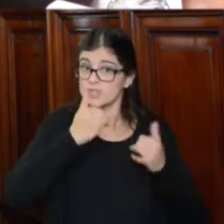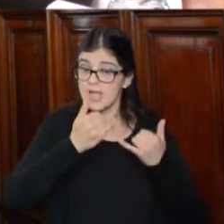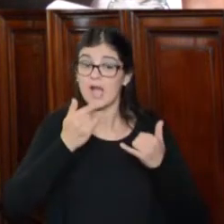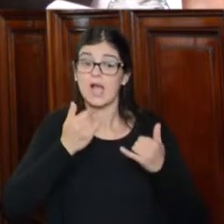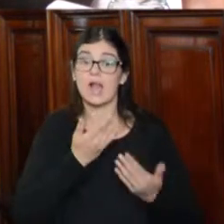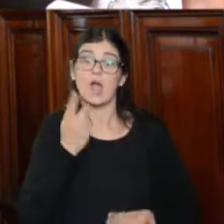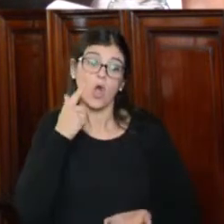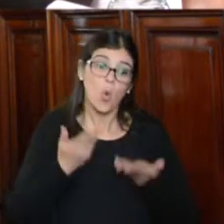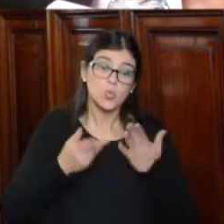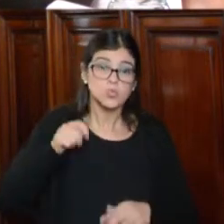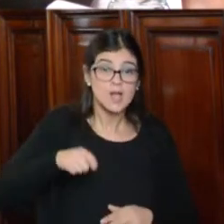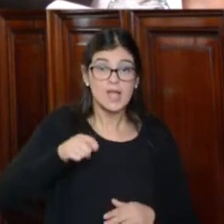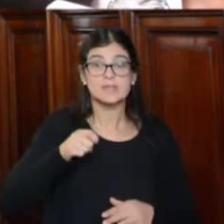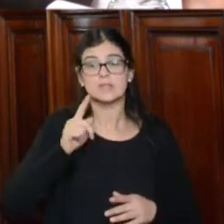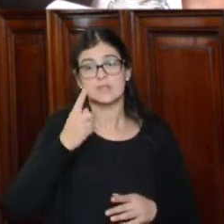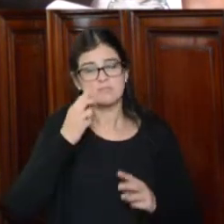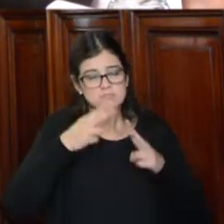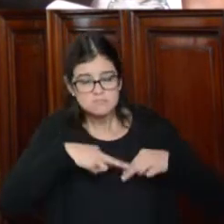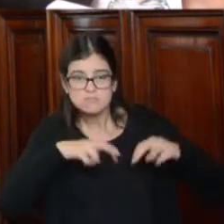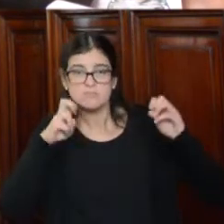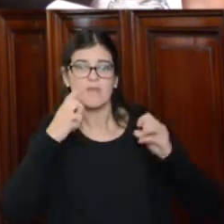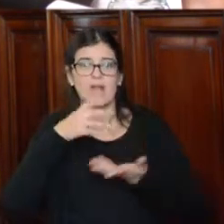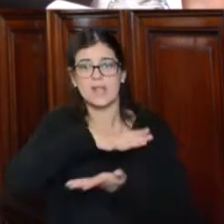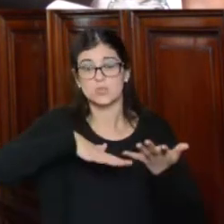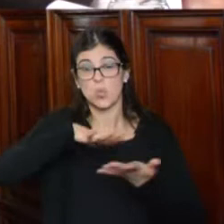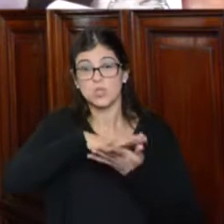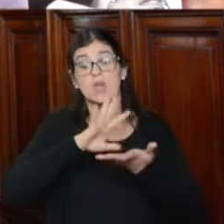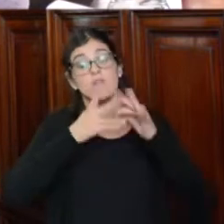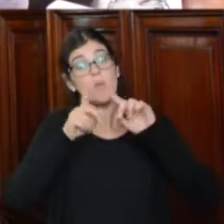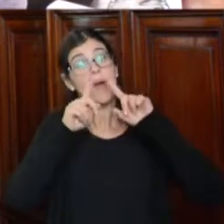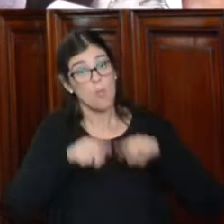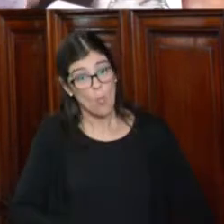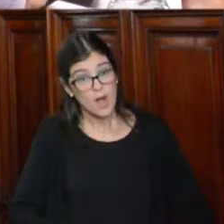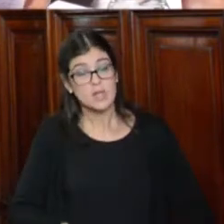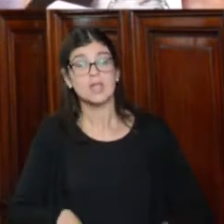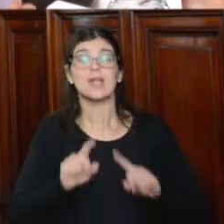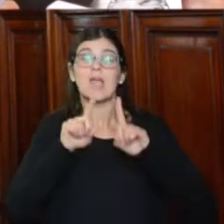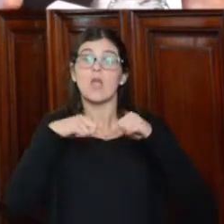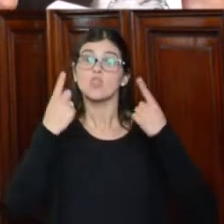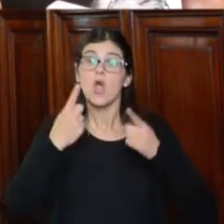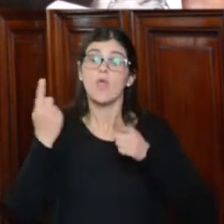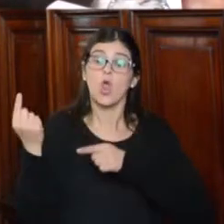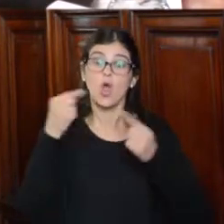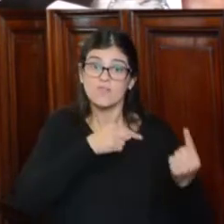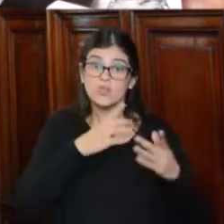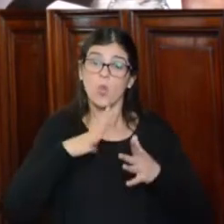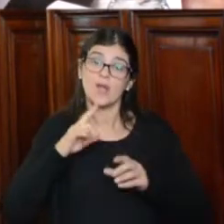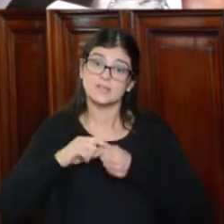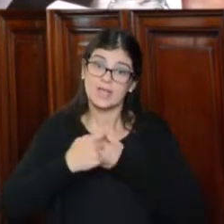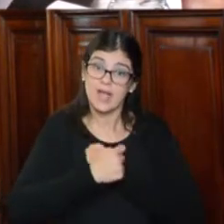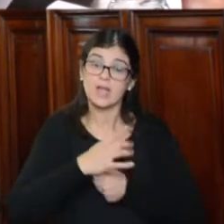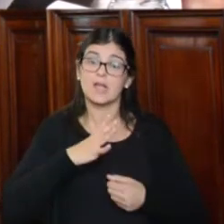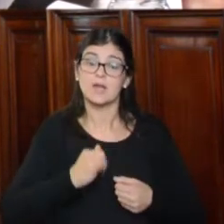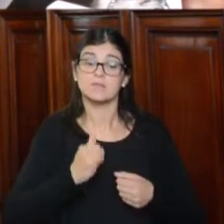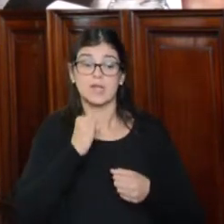federal se encuentra investigando los hechos. De igual modo, cabe señalar que todos los conflictos sindicales que mencionan los